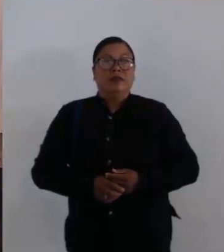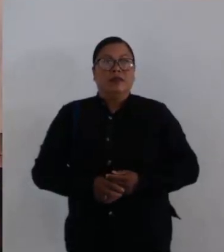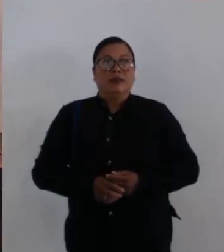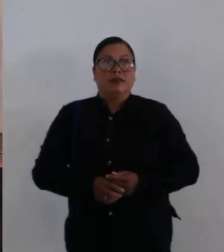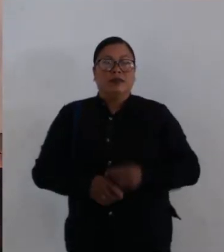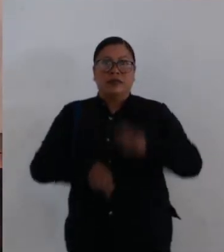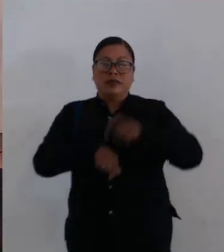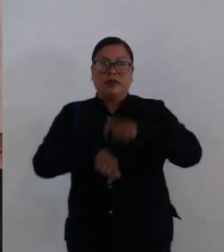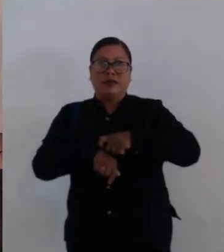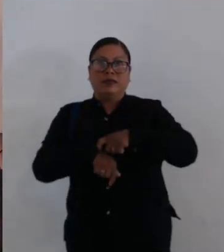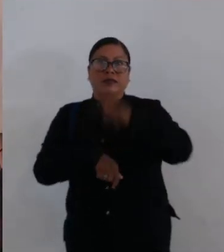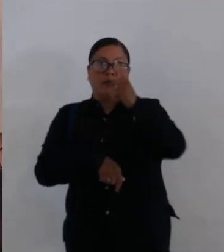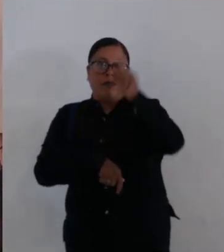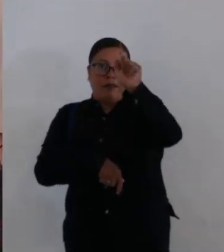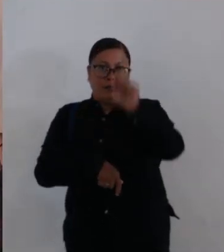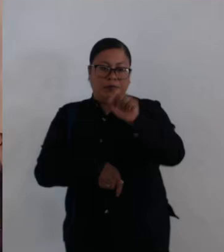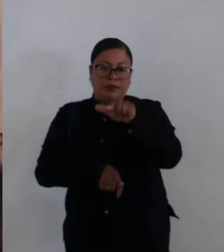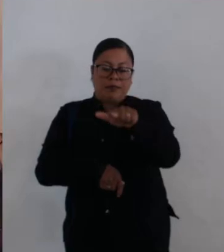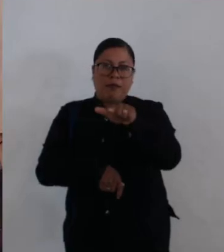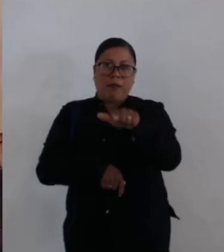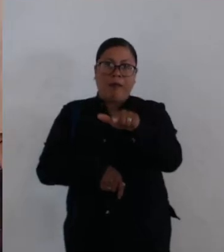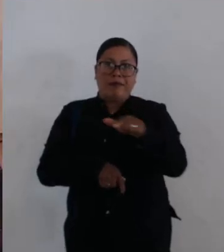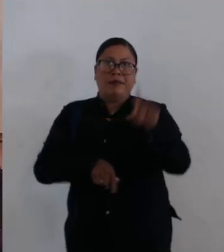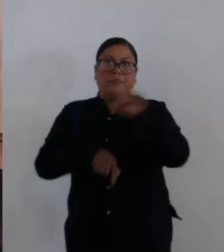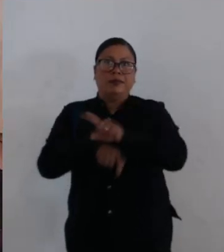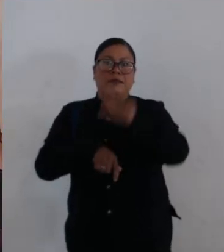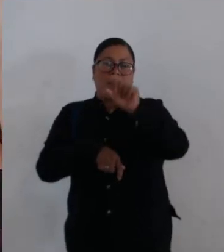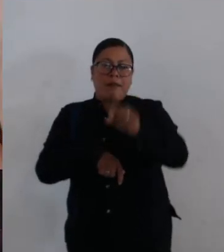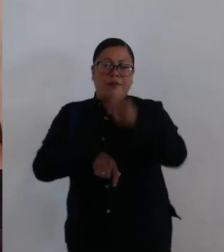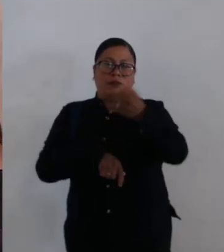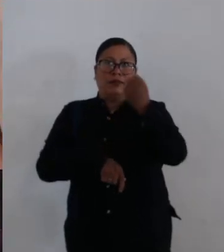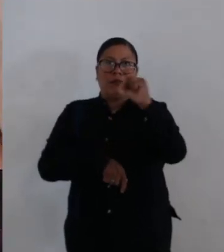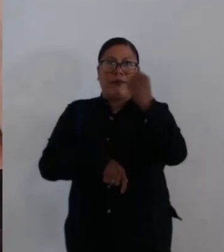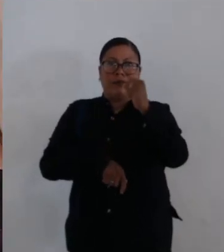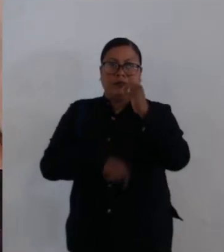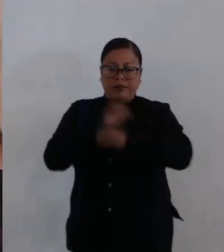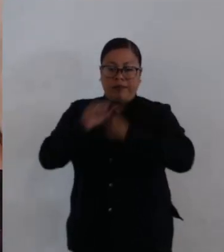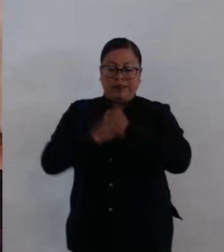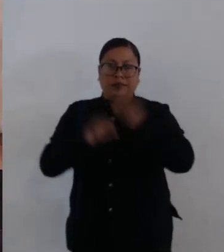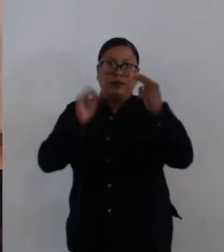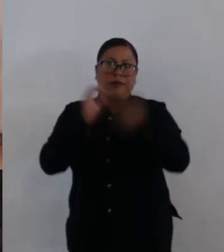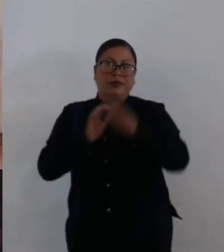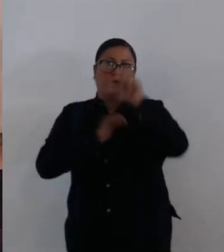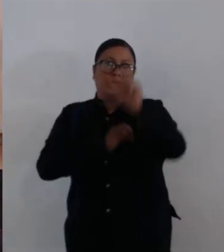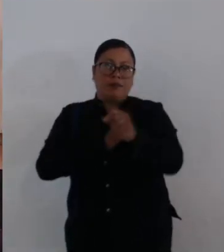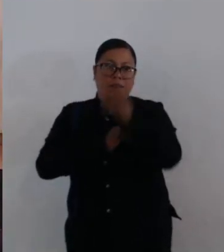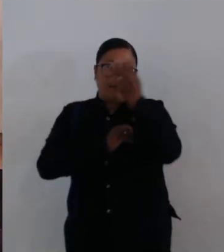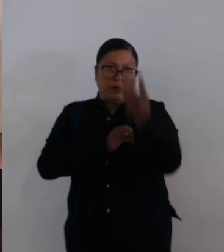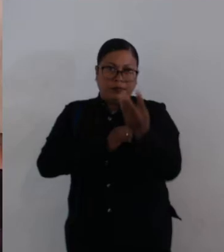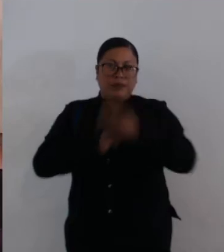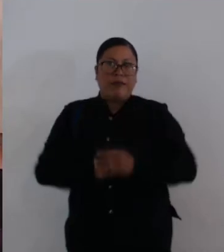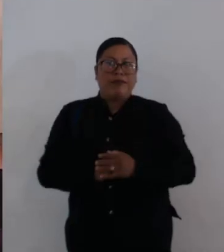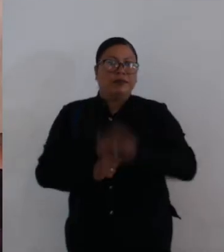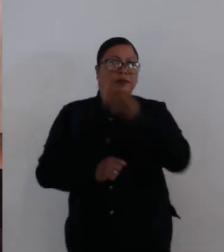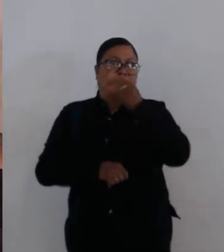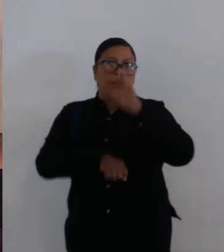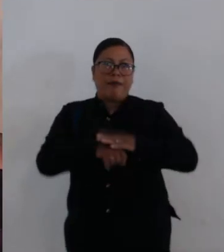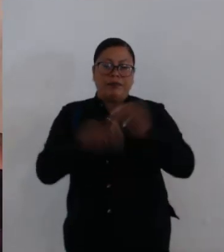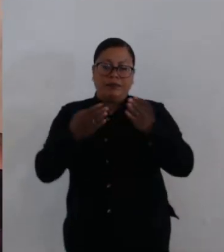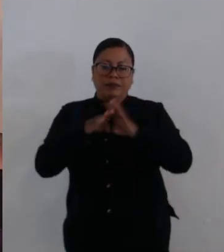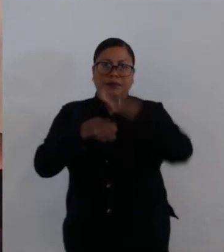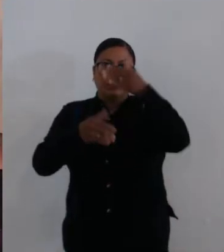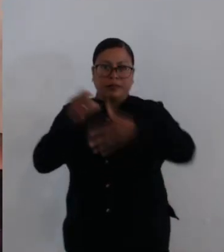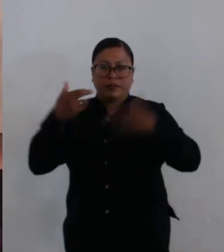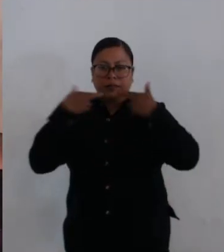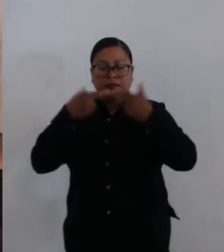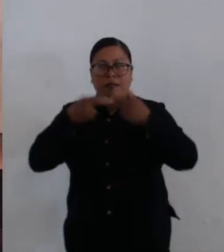Siendo las 13 horas con 17 minutos del día 26 de septiembre del año 2024, se declara clausurada